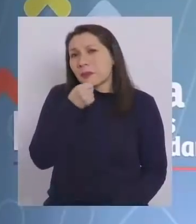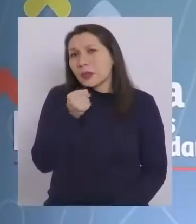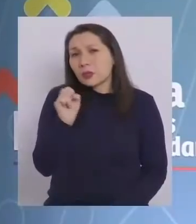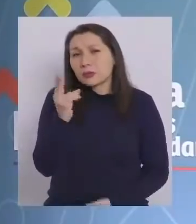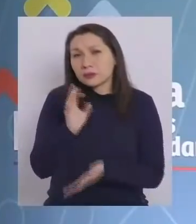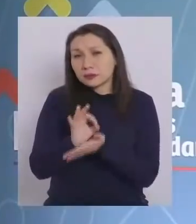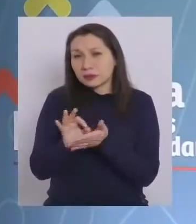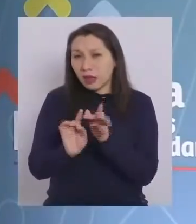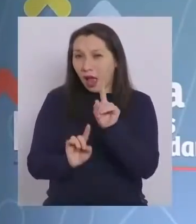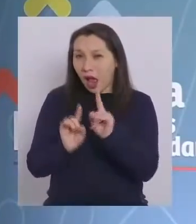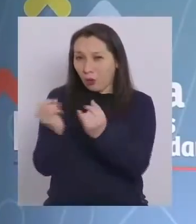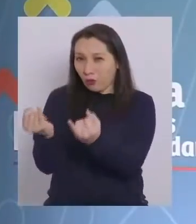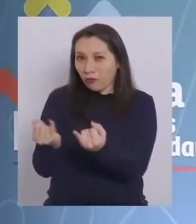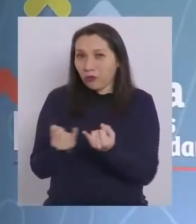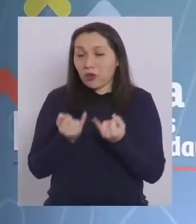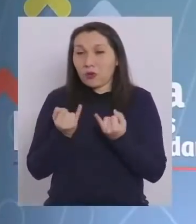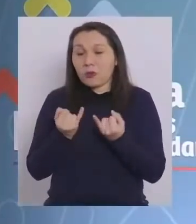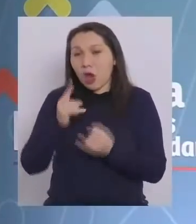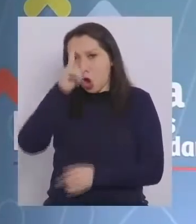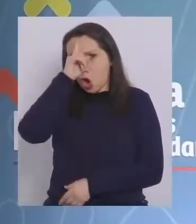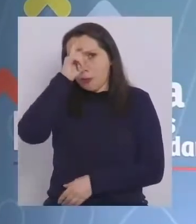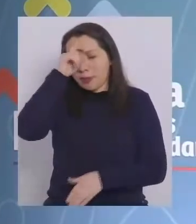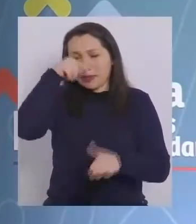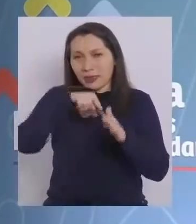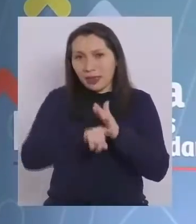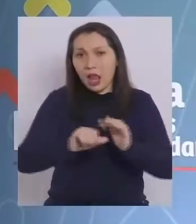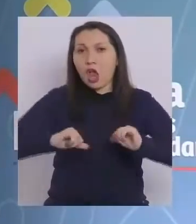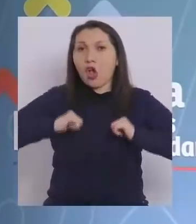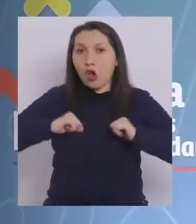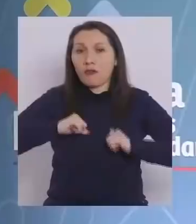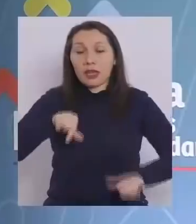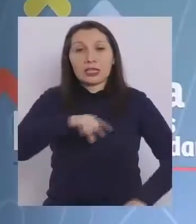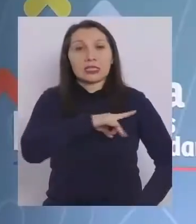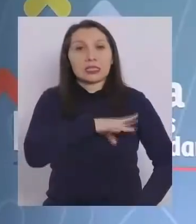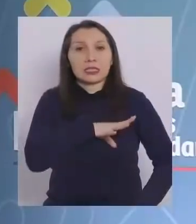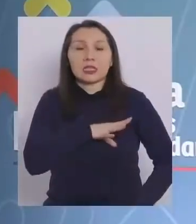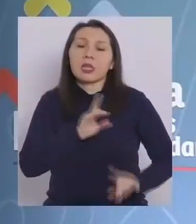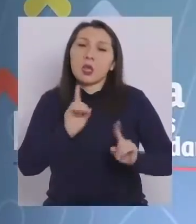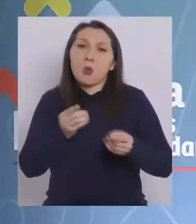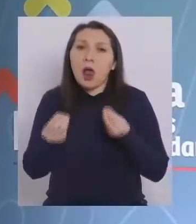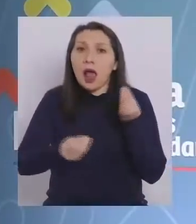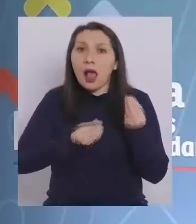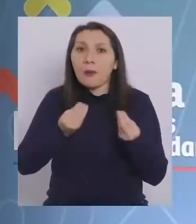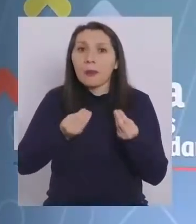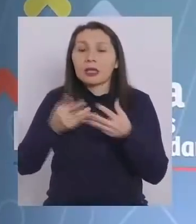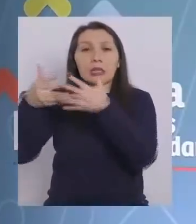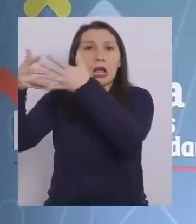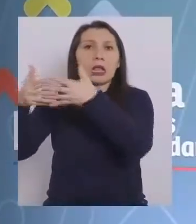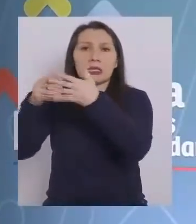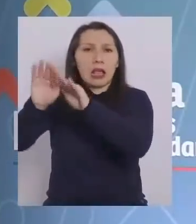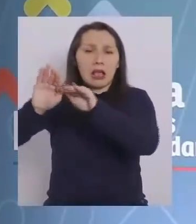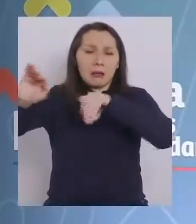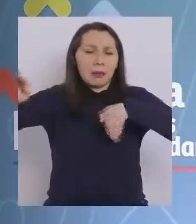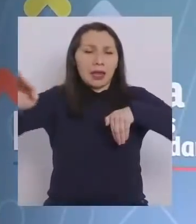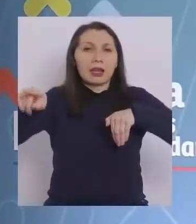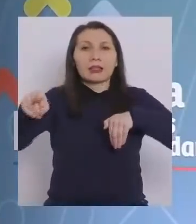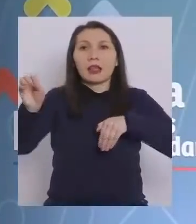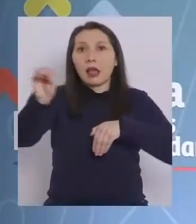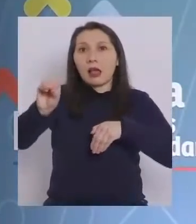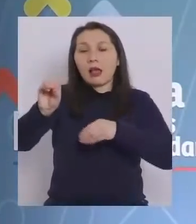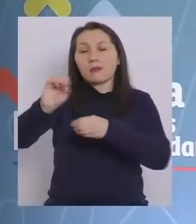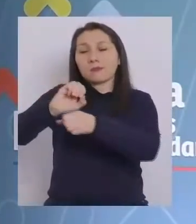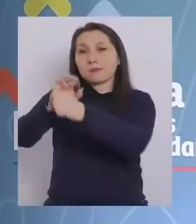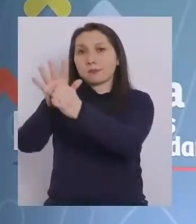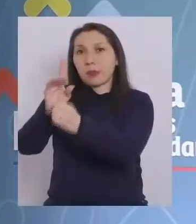sentido, ¿hay algún antecedente respecto a la hospitalización de jóvenes en nuestro país, más allá de lo que esté pasando en Estados Unidos con la variante